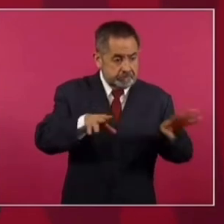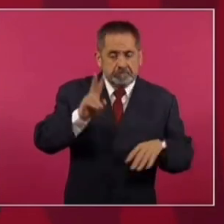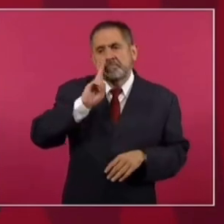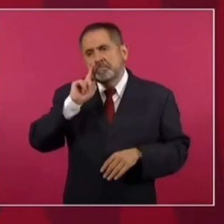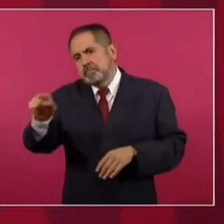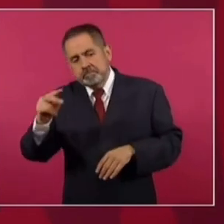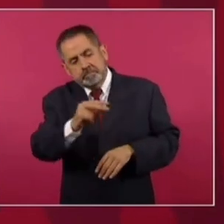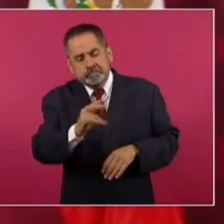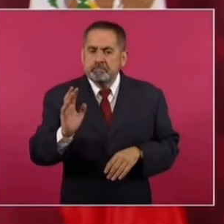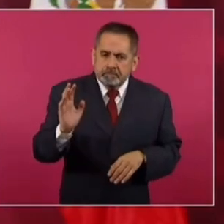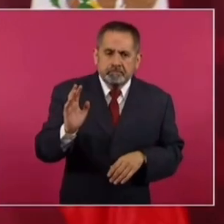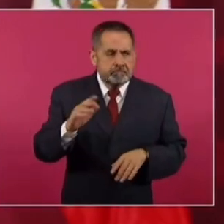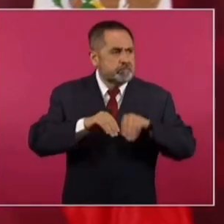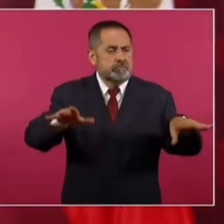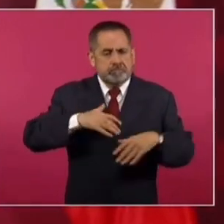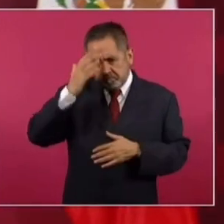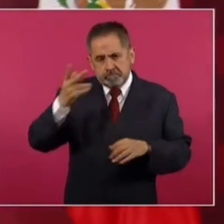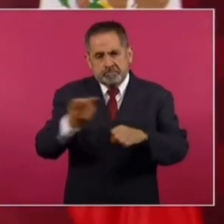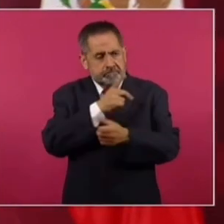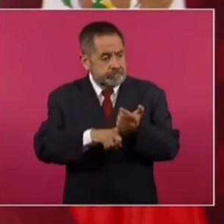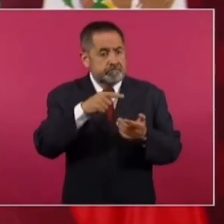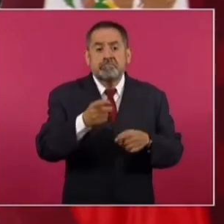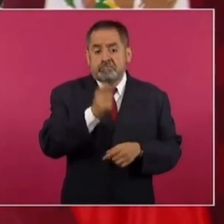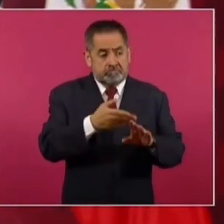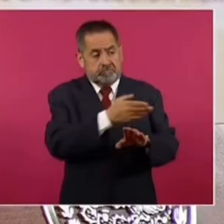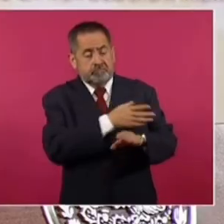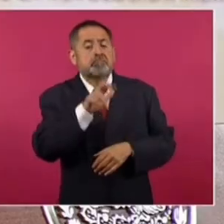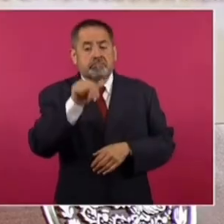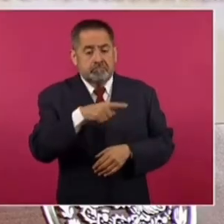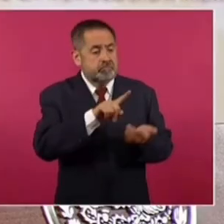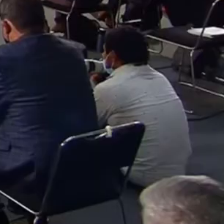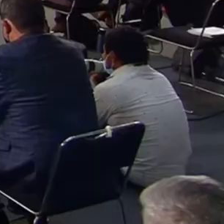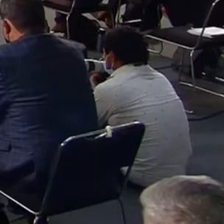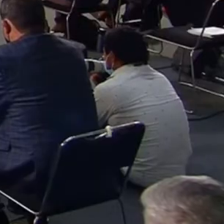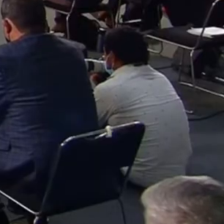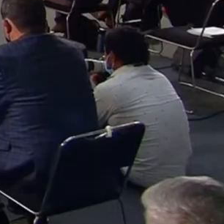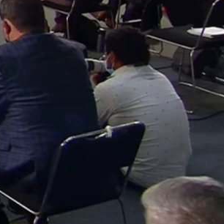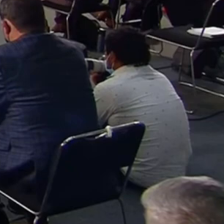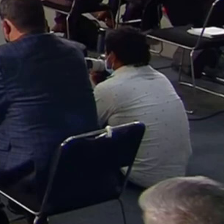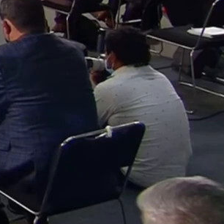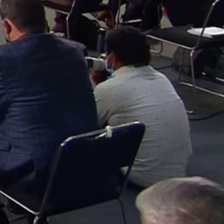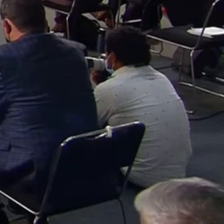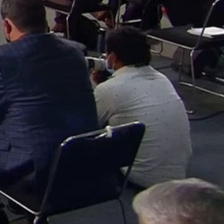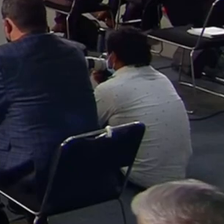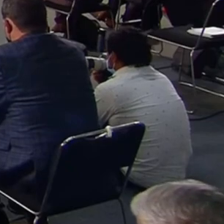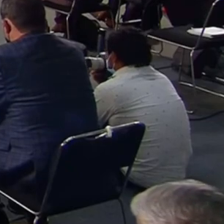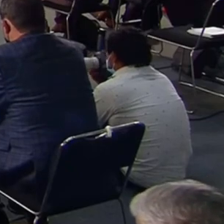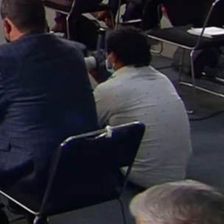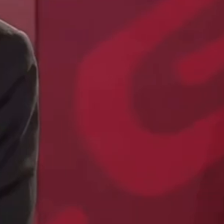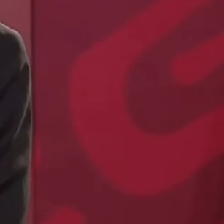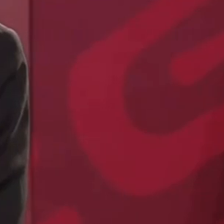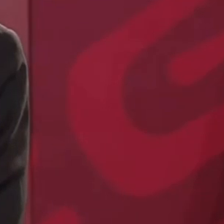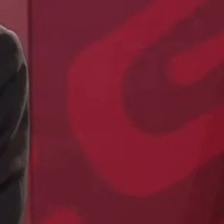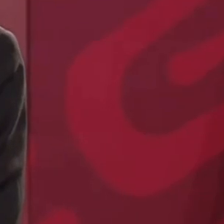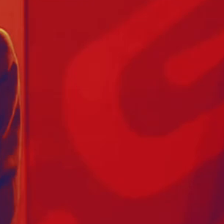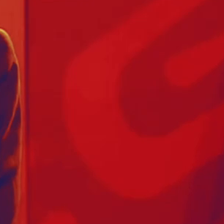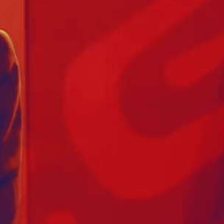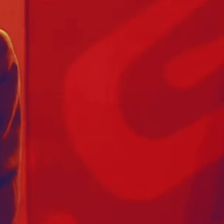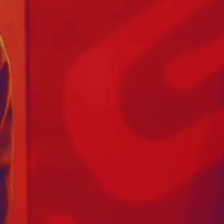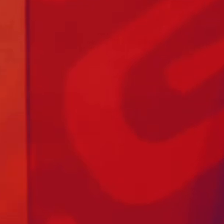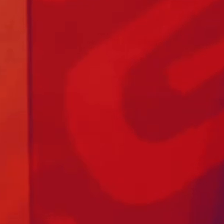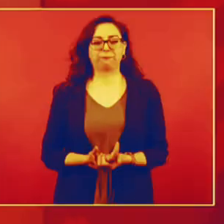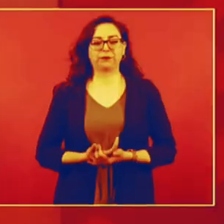se conozca lo que sucedía en materia de impartición de justicia. Y fíjense, dice Loret,